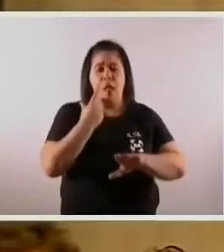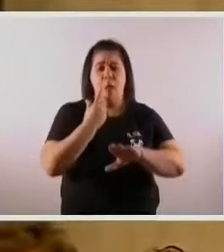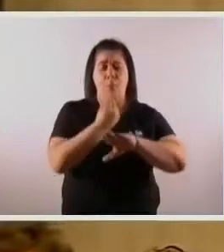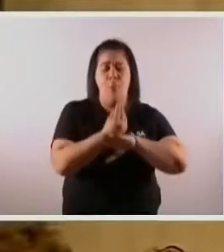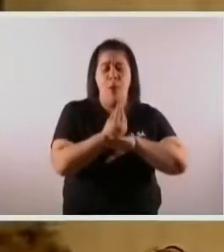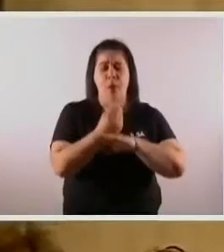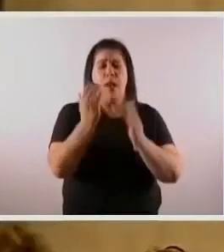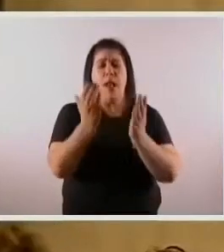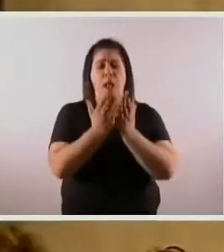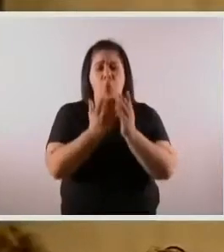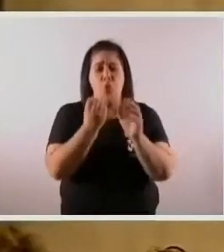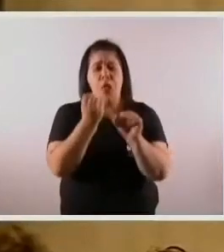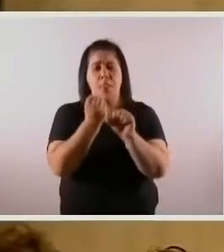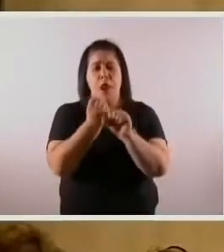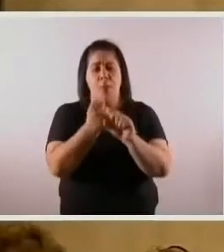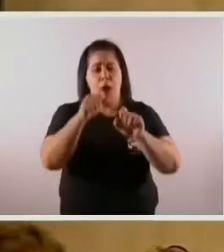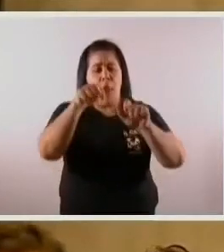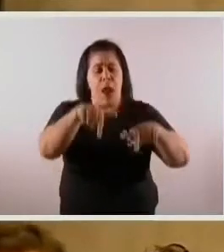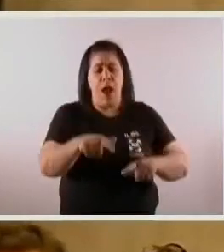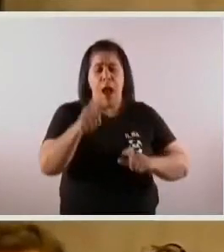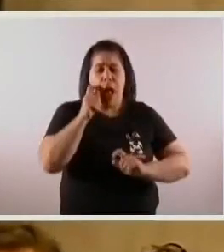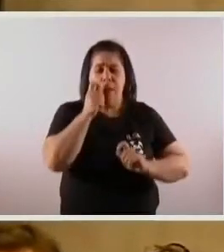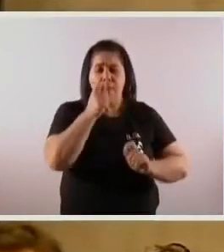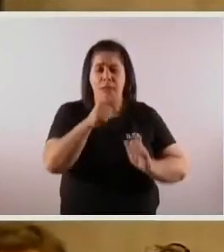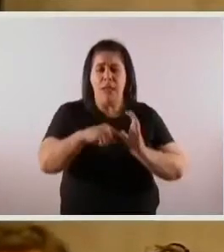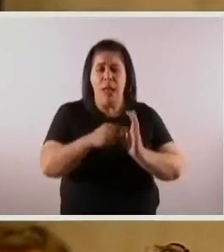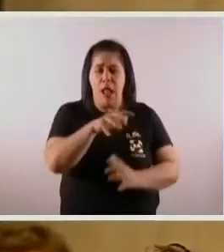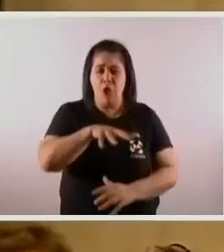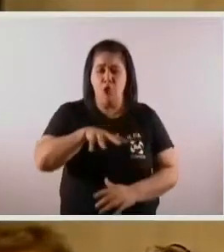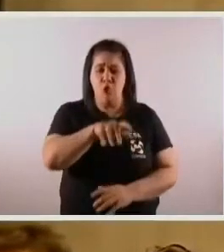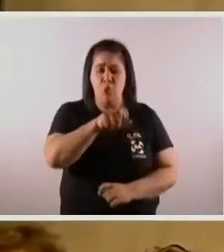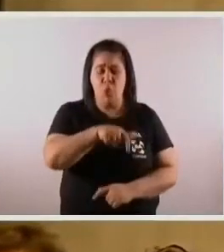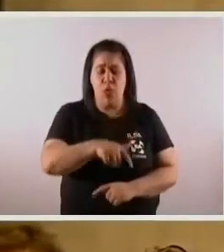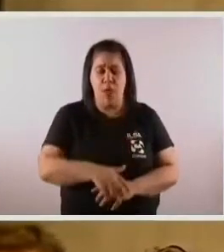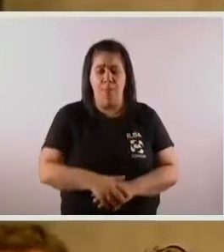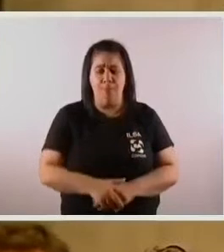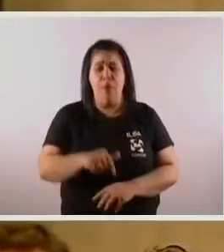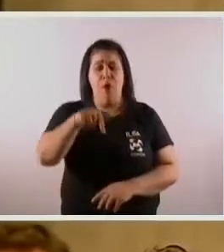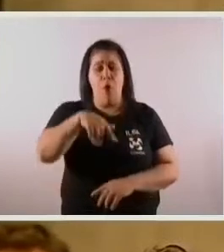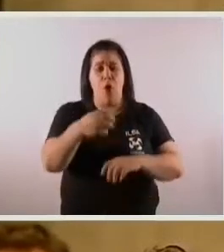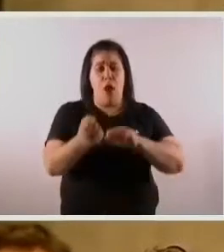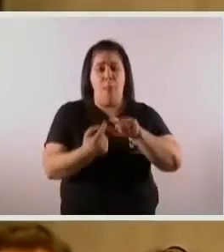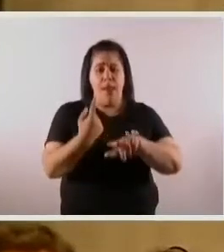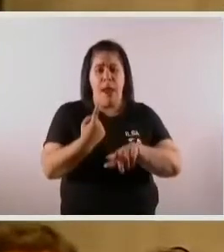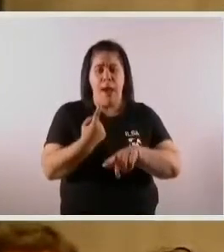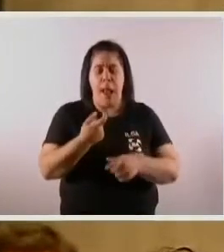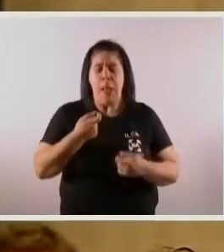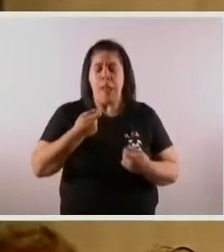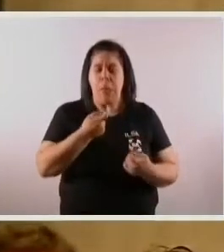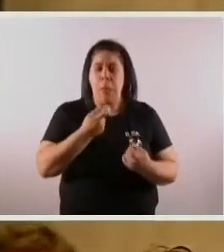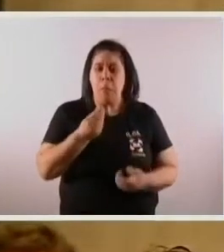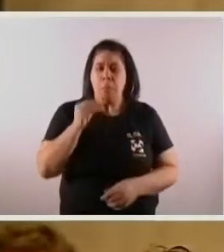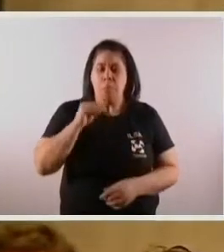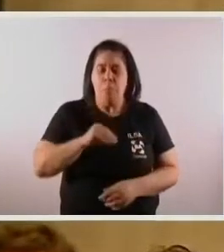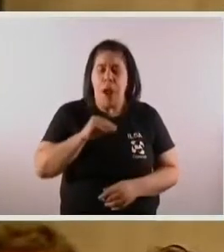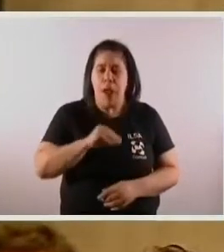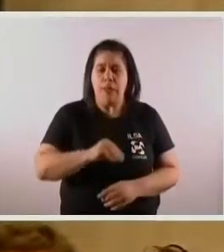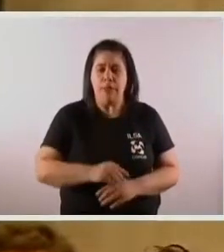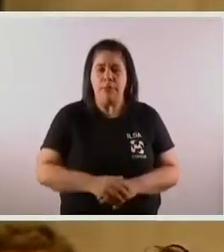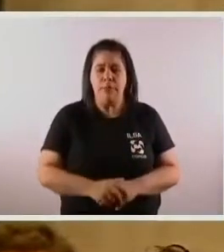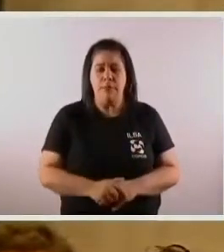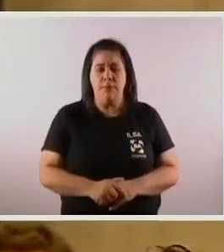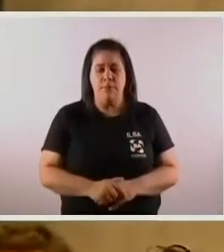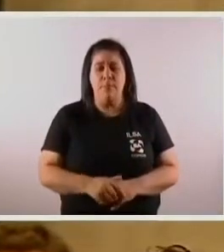estudian trabajan y nos visitan todos los días. hoy en la mañana se dio un paso más se